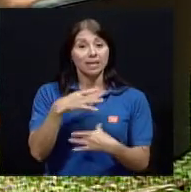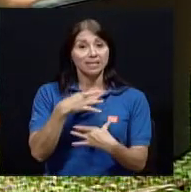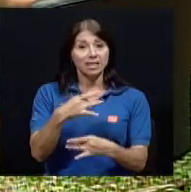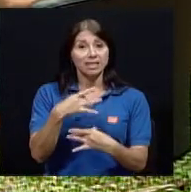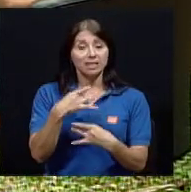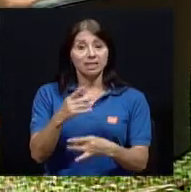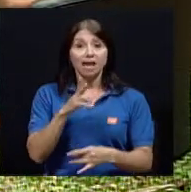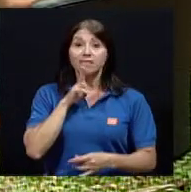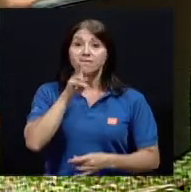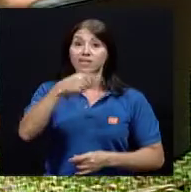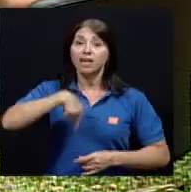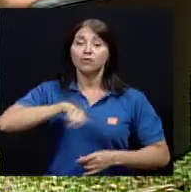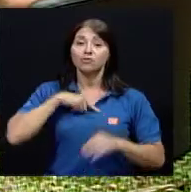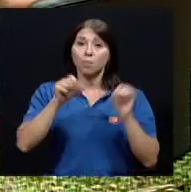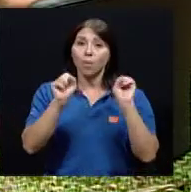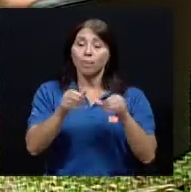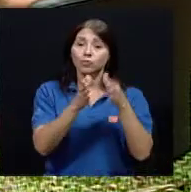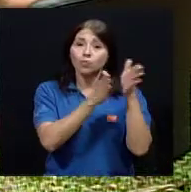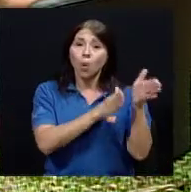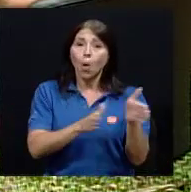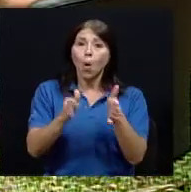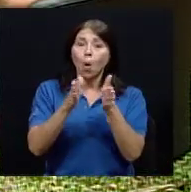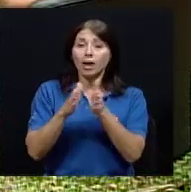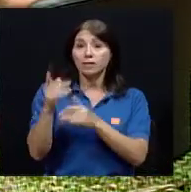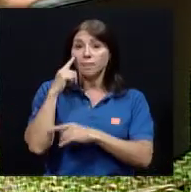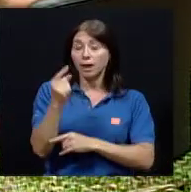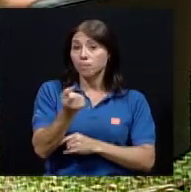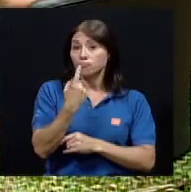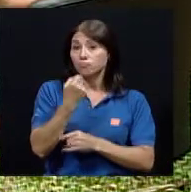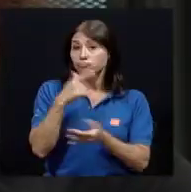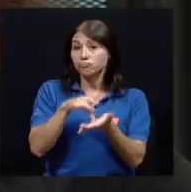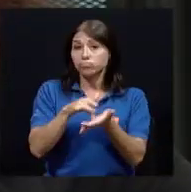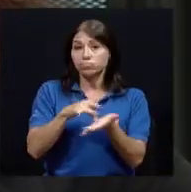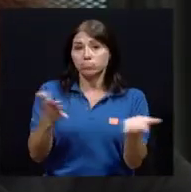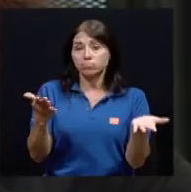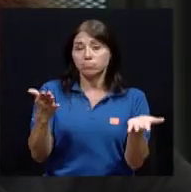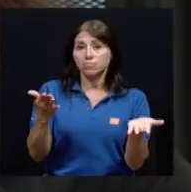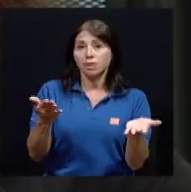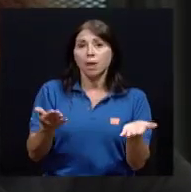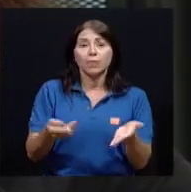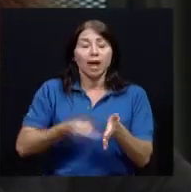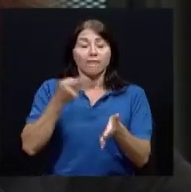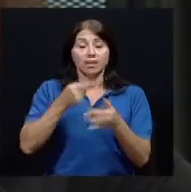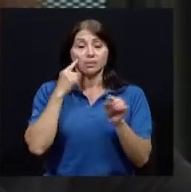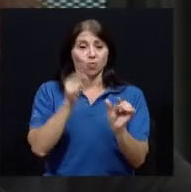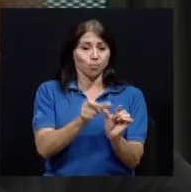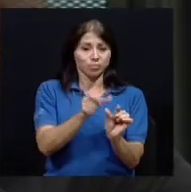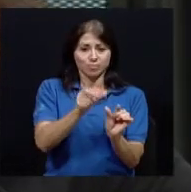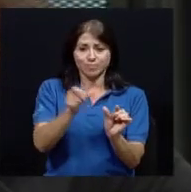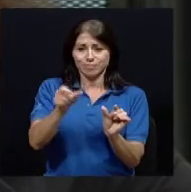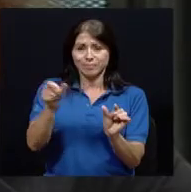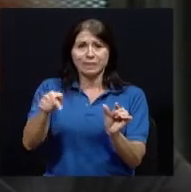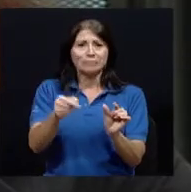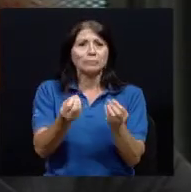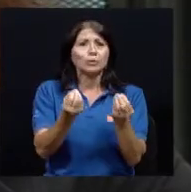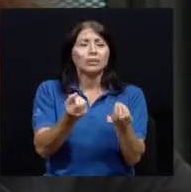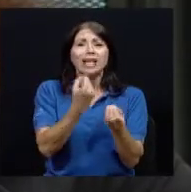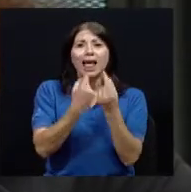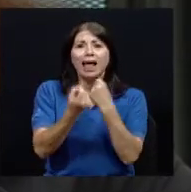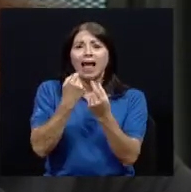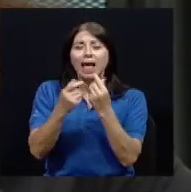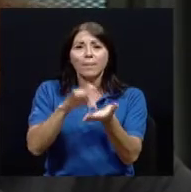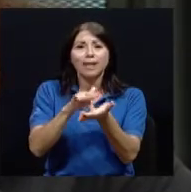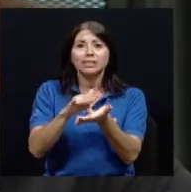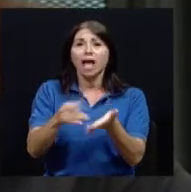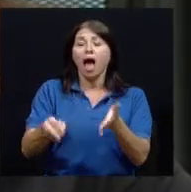el tratamiento porque de pronto tantas pastillas a veces puede confundir a la familia verdad claro una cosa de éste